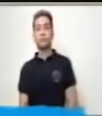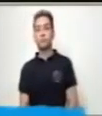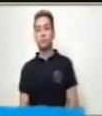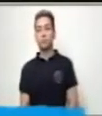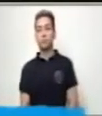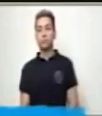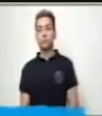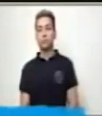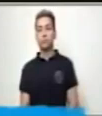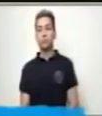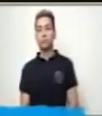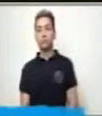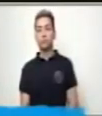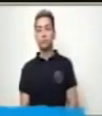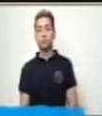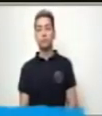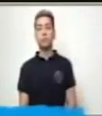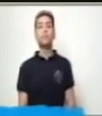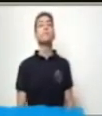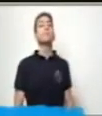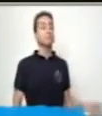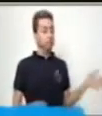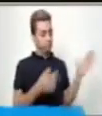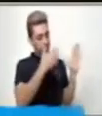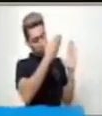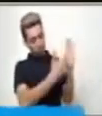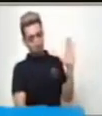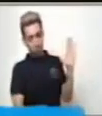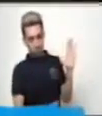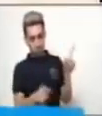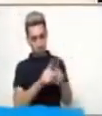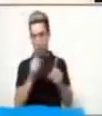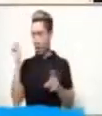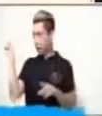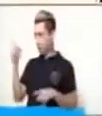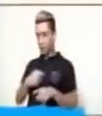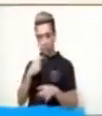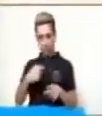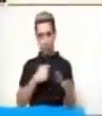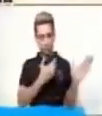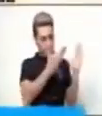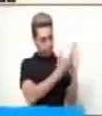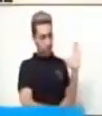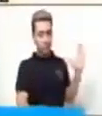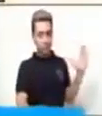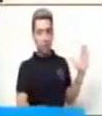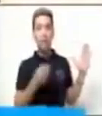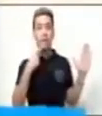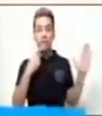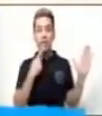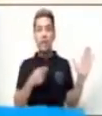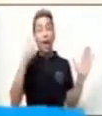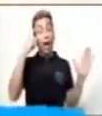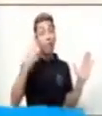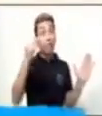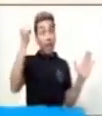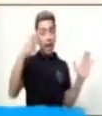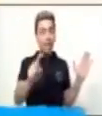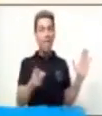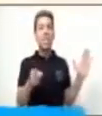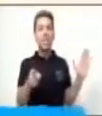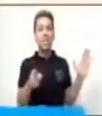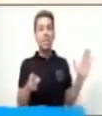Adivina quién soy. Observemos una vez más. Este es un kiosco